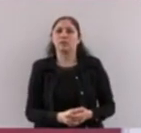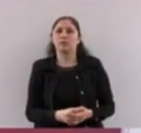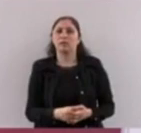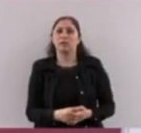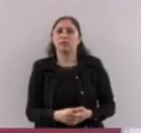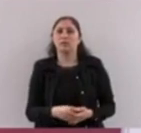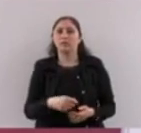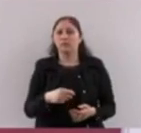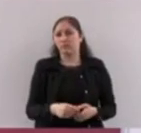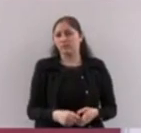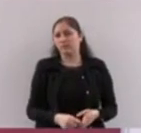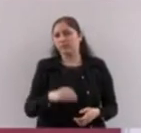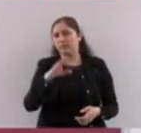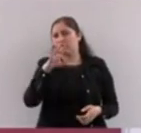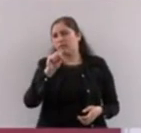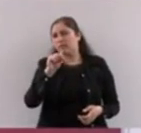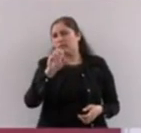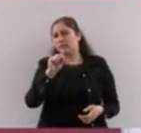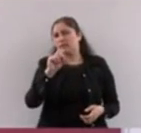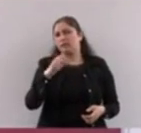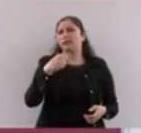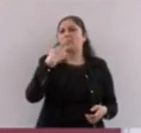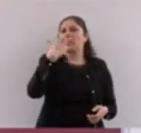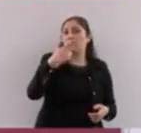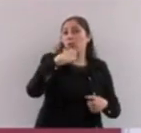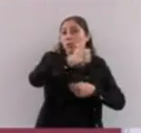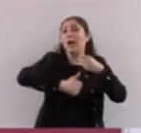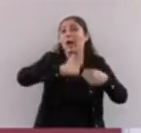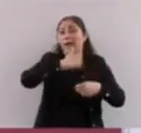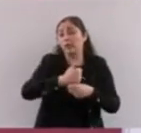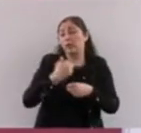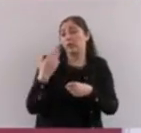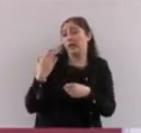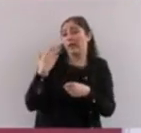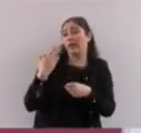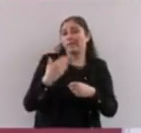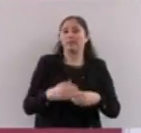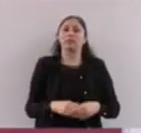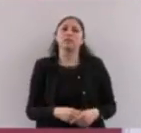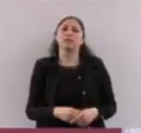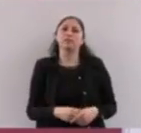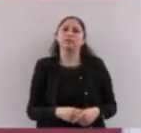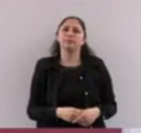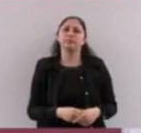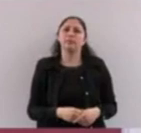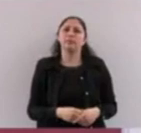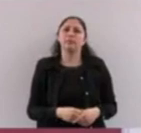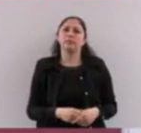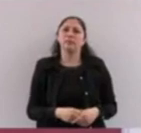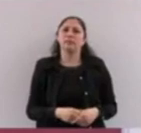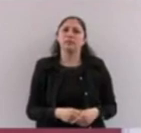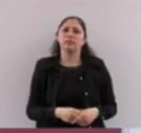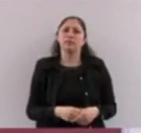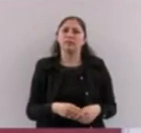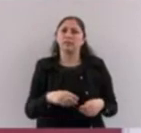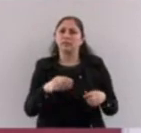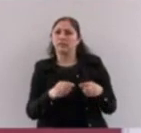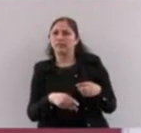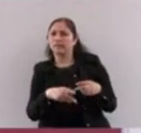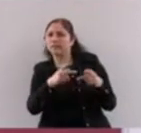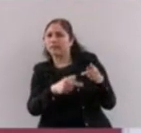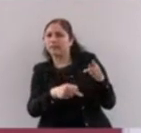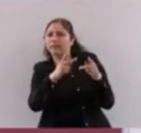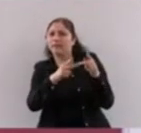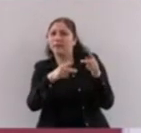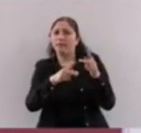años, para todos los de 68. Bueno, no para todos, porque se excluía a jubilados y